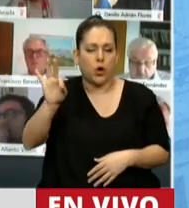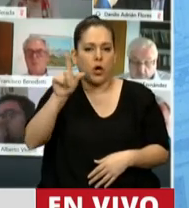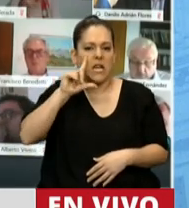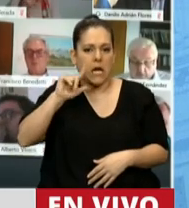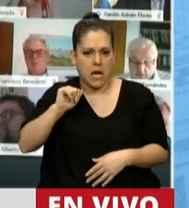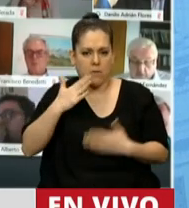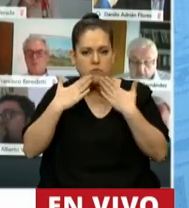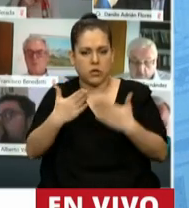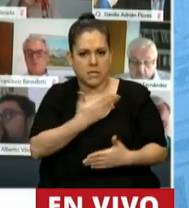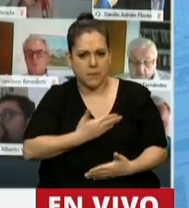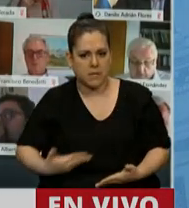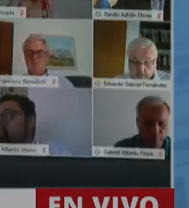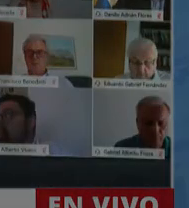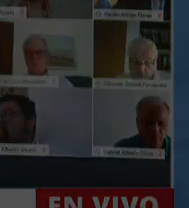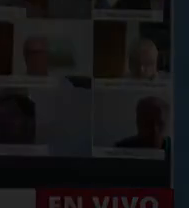presidente. Gracias, diputado.